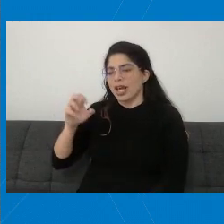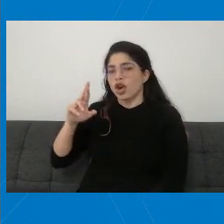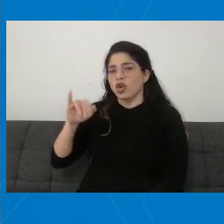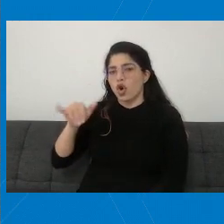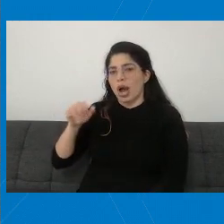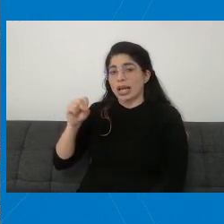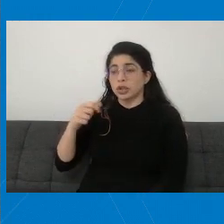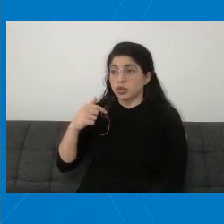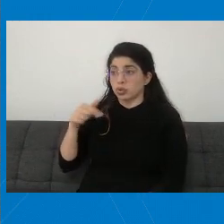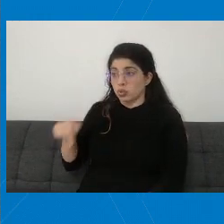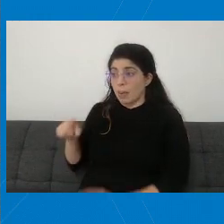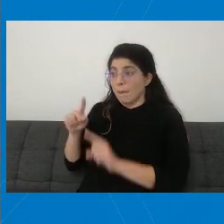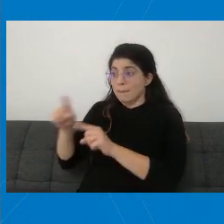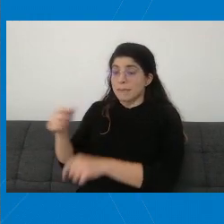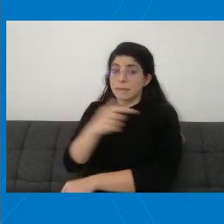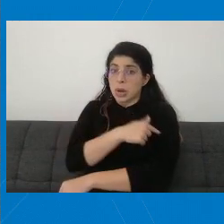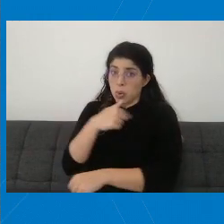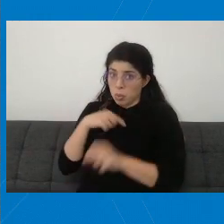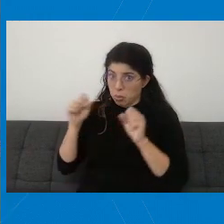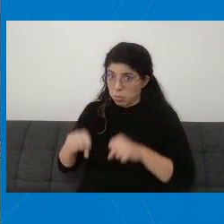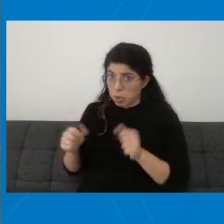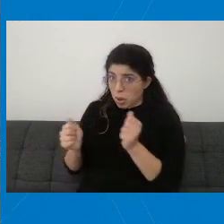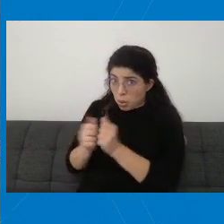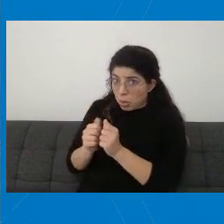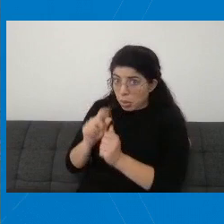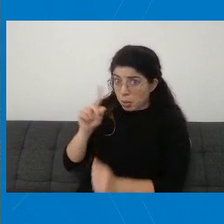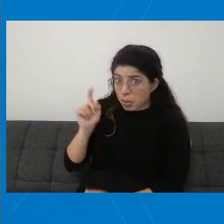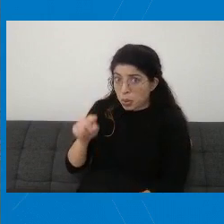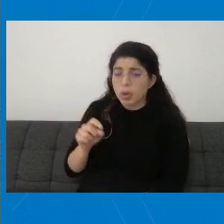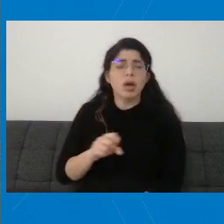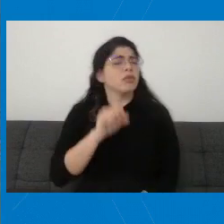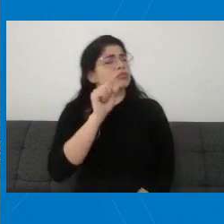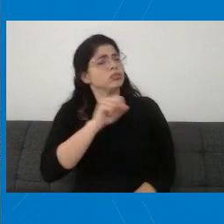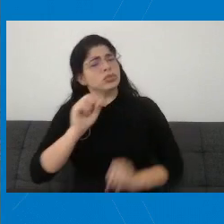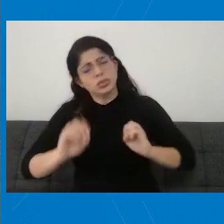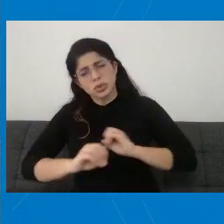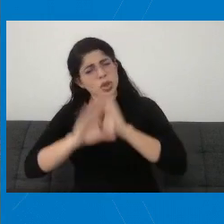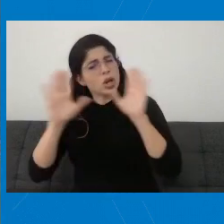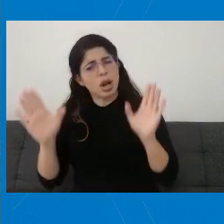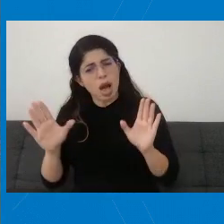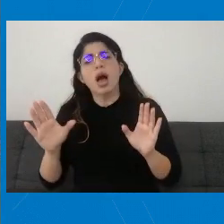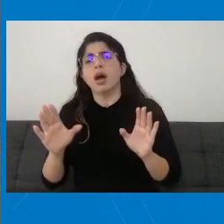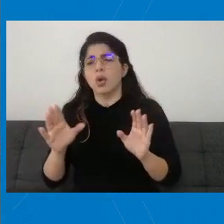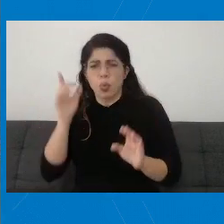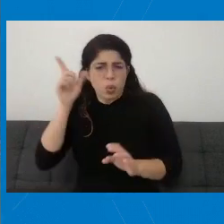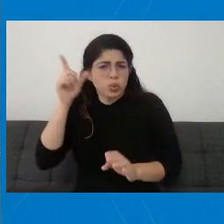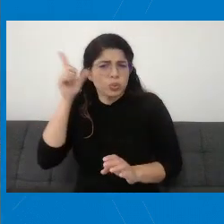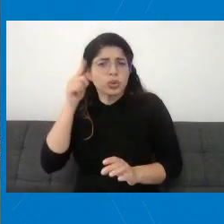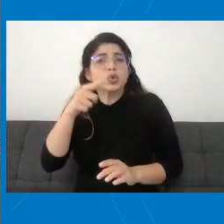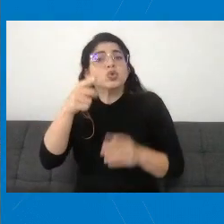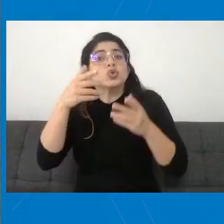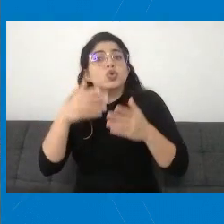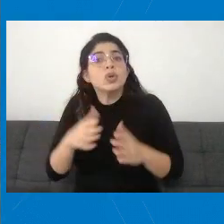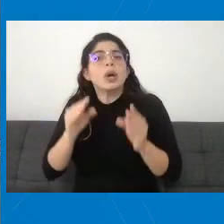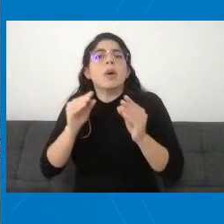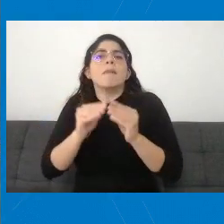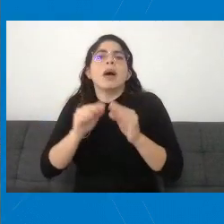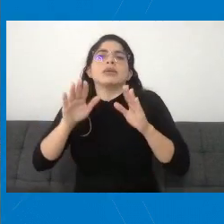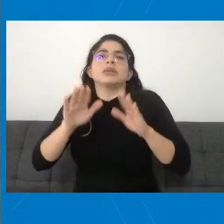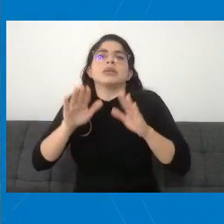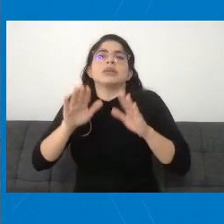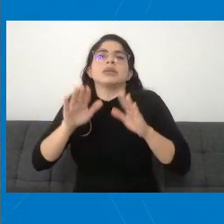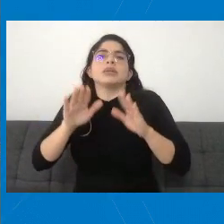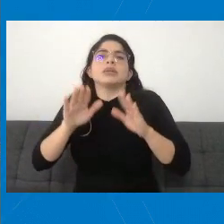mi hijo cuando lo están vacunando? Claro, don Jorge, por supuesto que sí. Su hijo va a estar mucho más tranquilo.